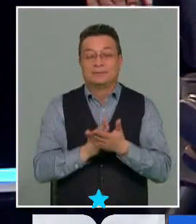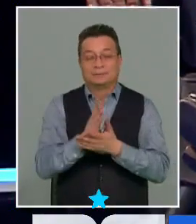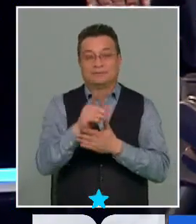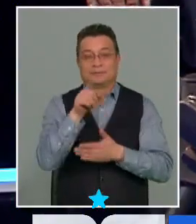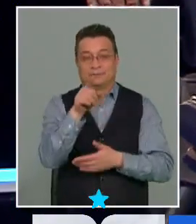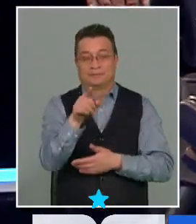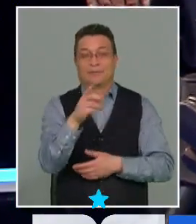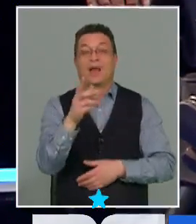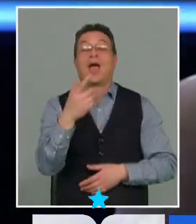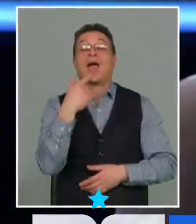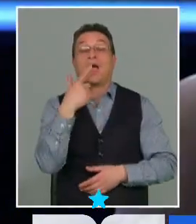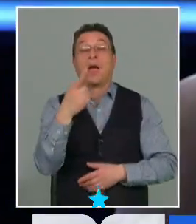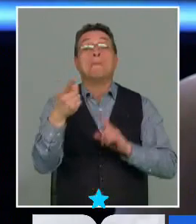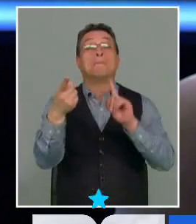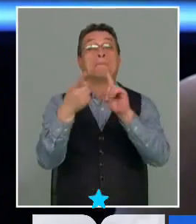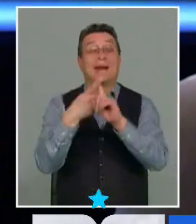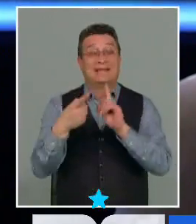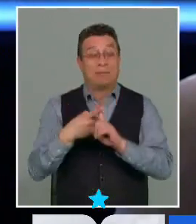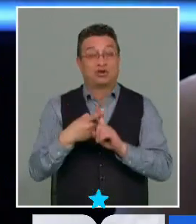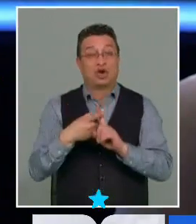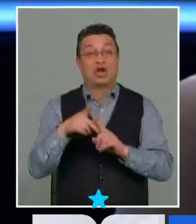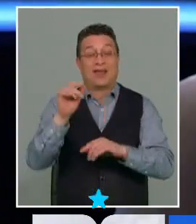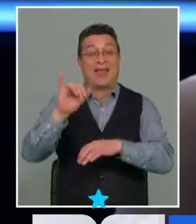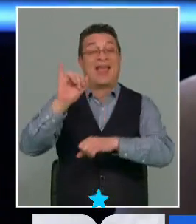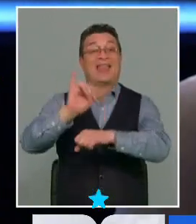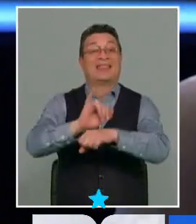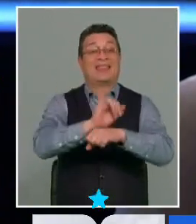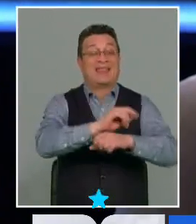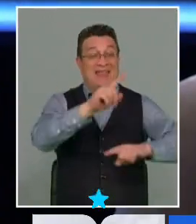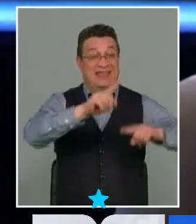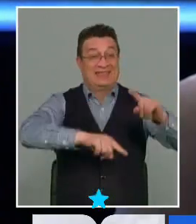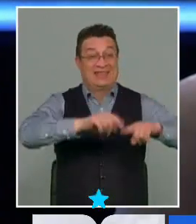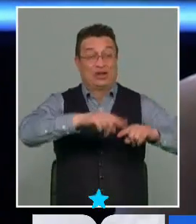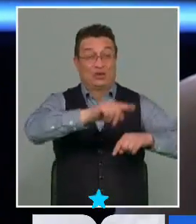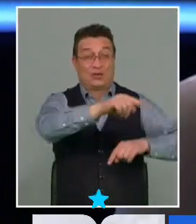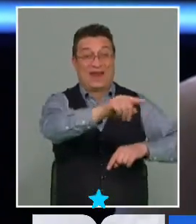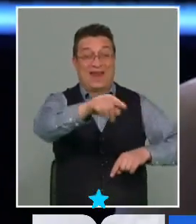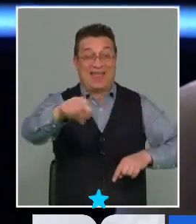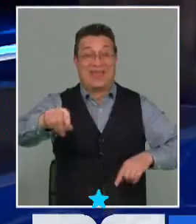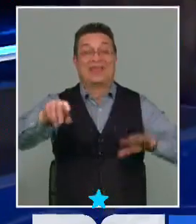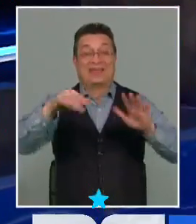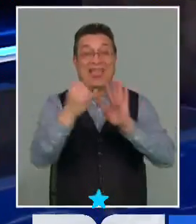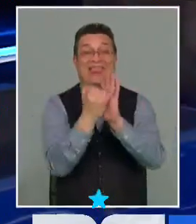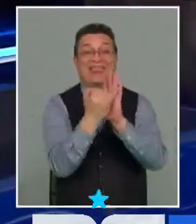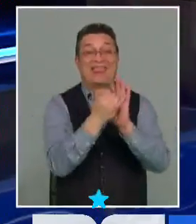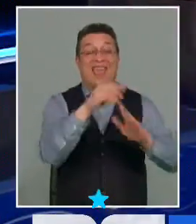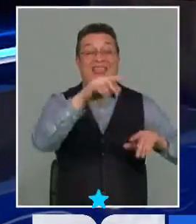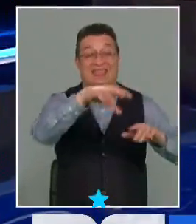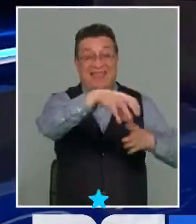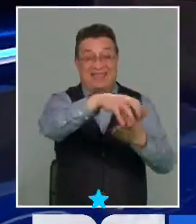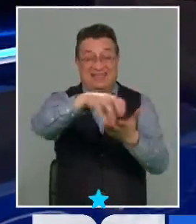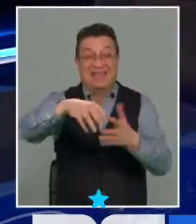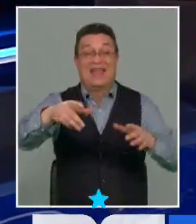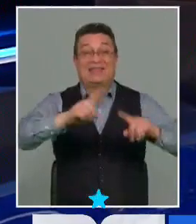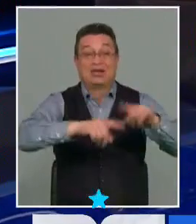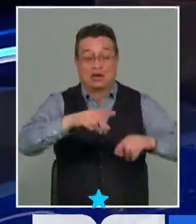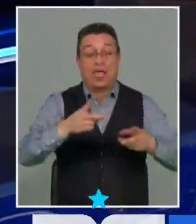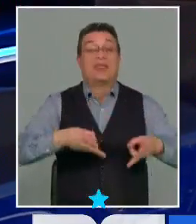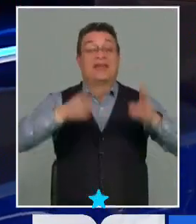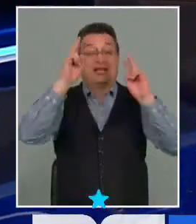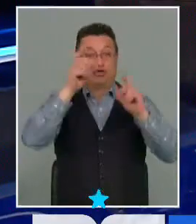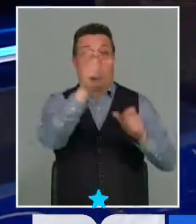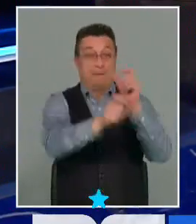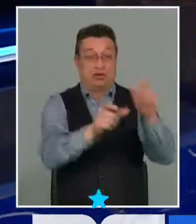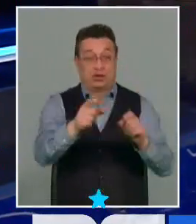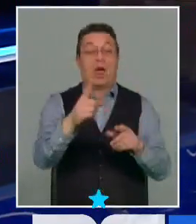titular como decimos los periodistas participación en las entidades territoriales en el estado regional uno las entidades territoriales garantizan el derecho de sus habitantes